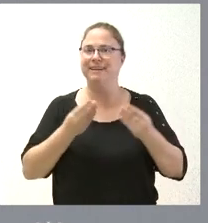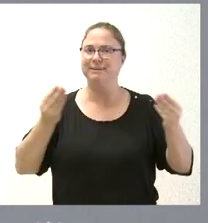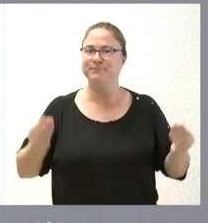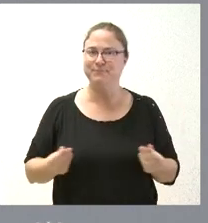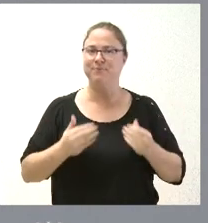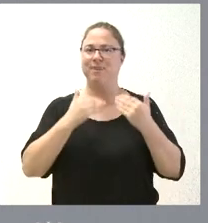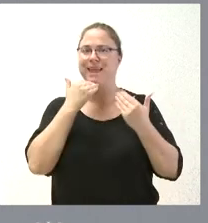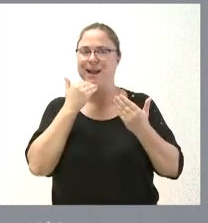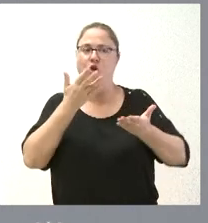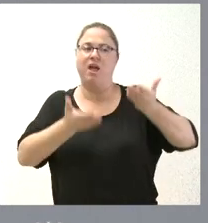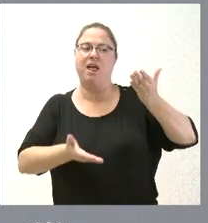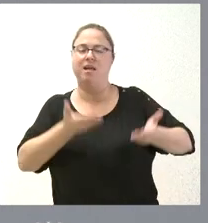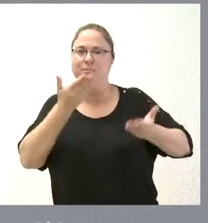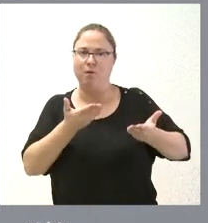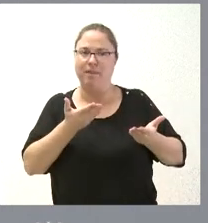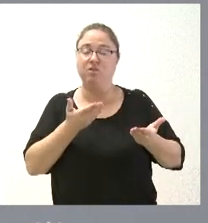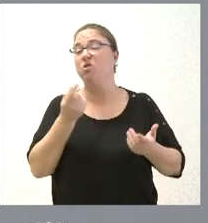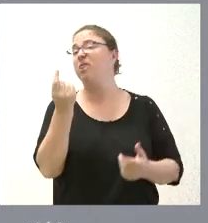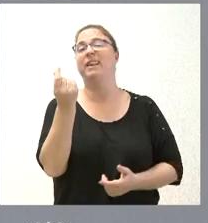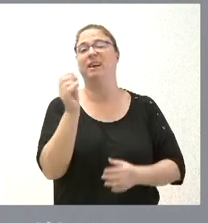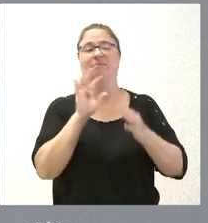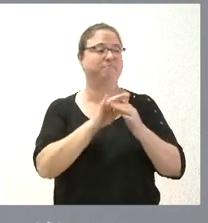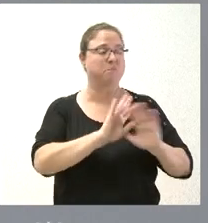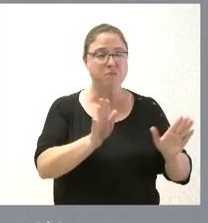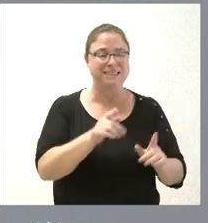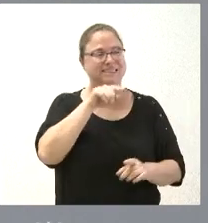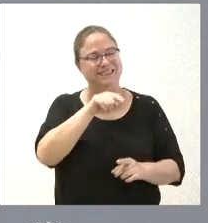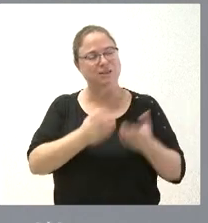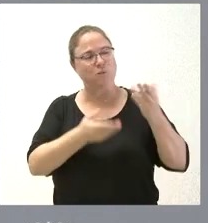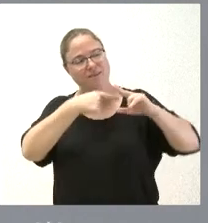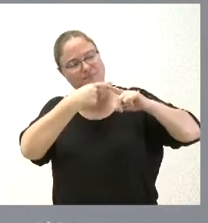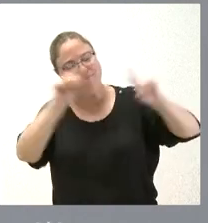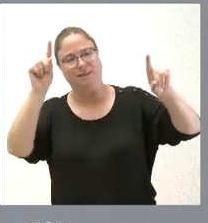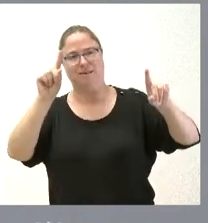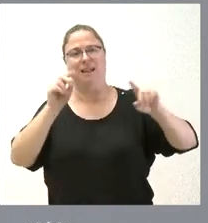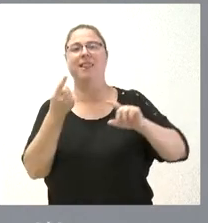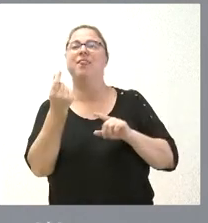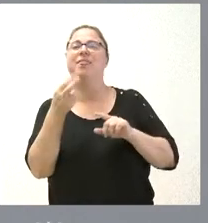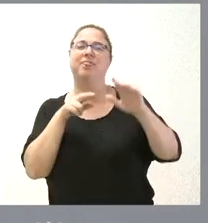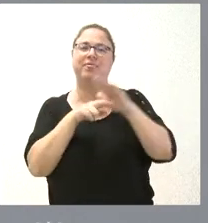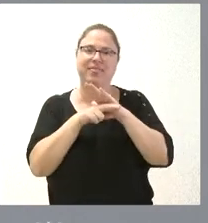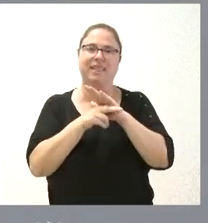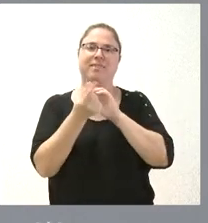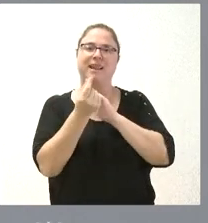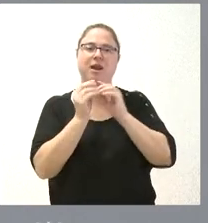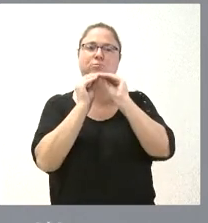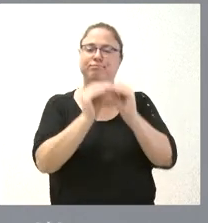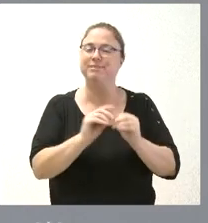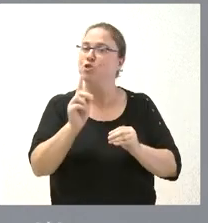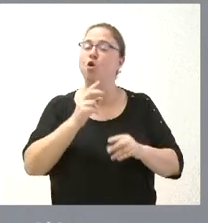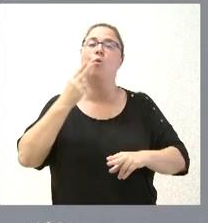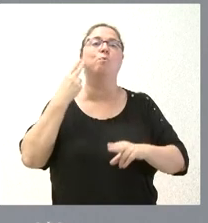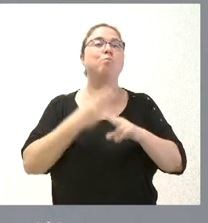evaluación más allá de la presupuestaria. Esta es una evaluación distinta de la ejecución presupuestaria, una evaluación de la política